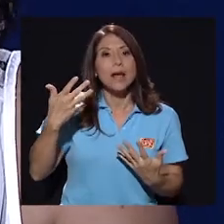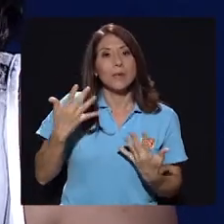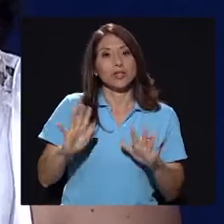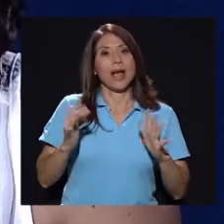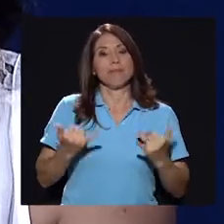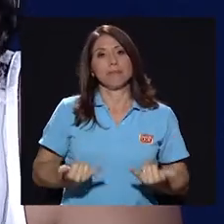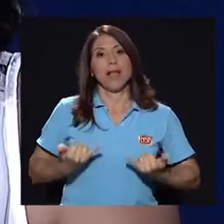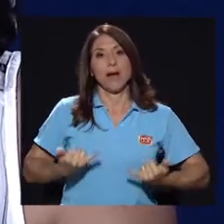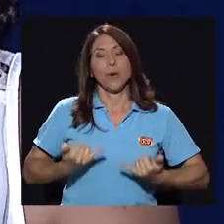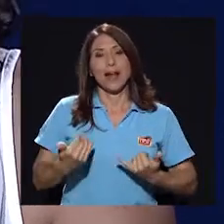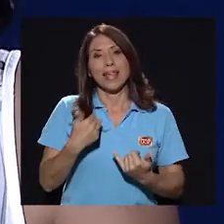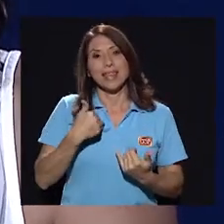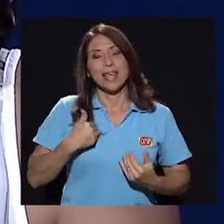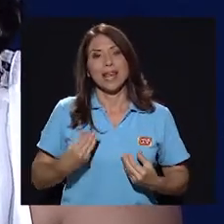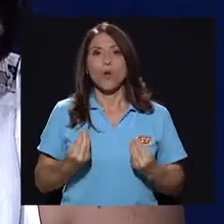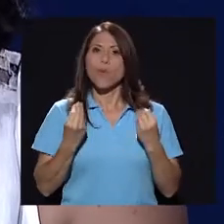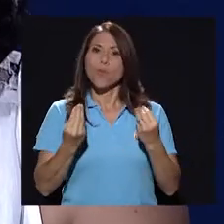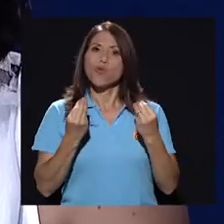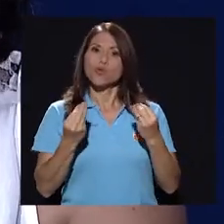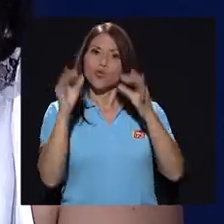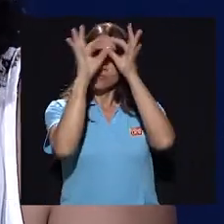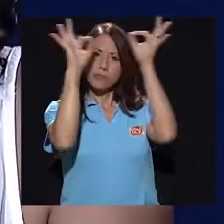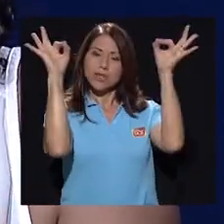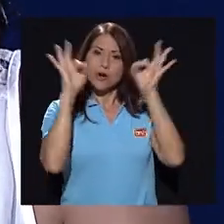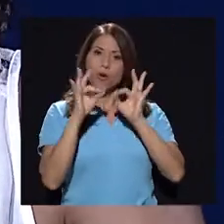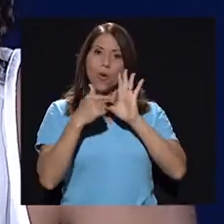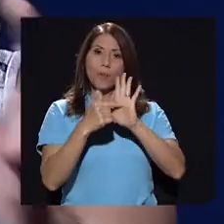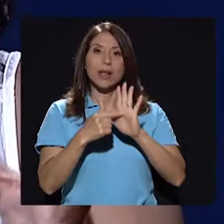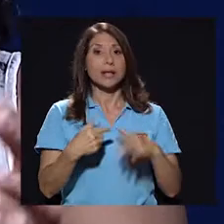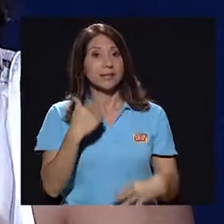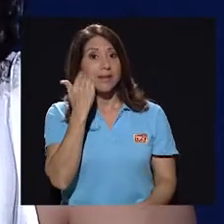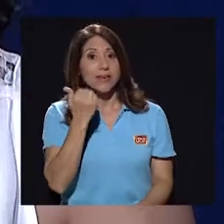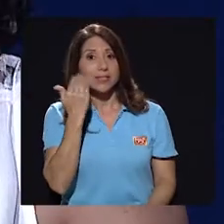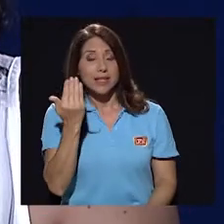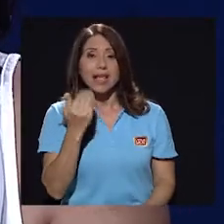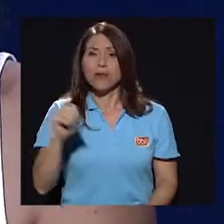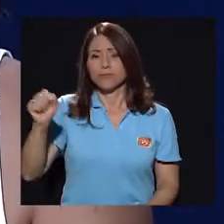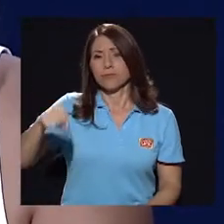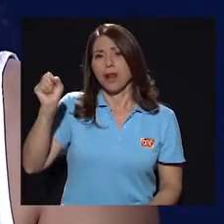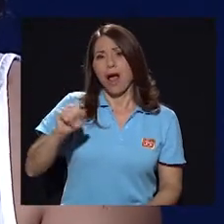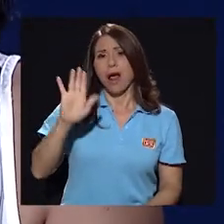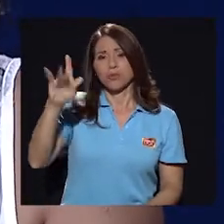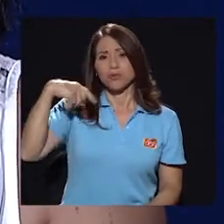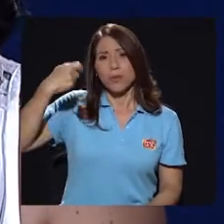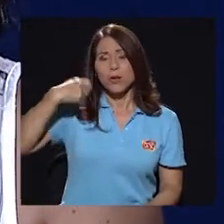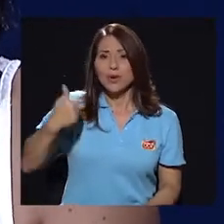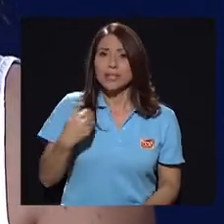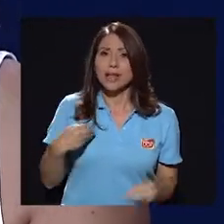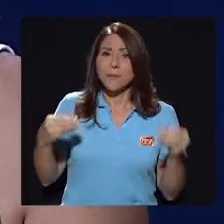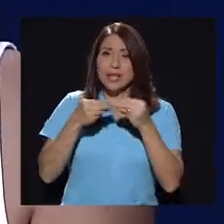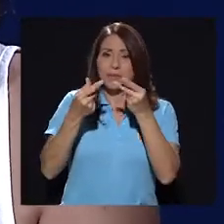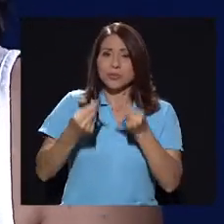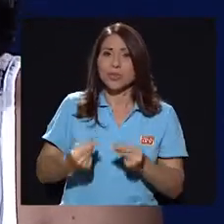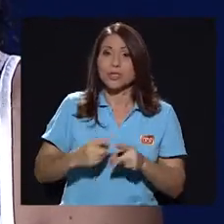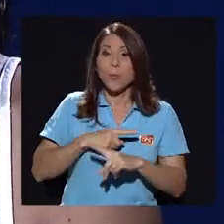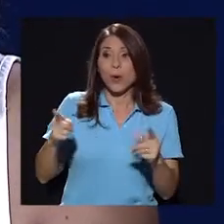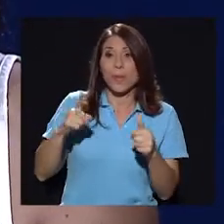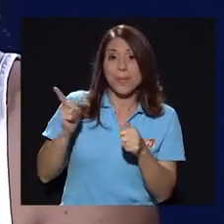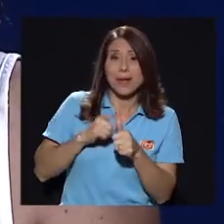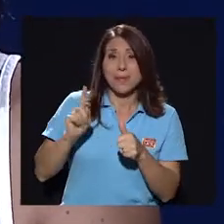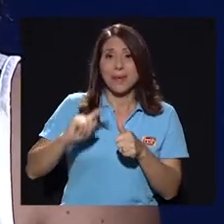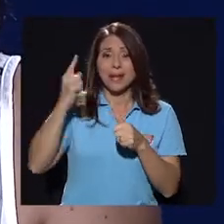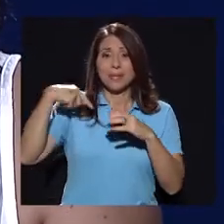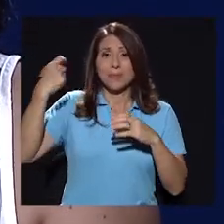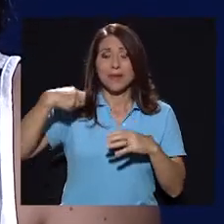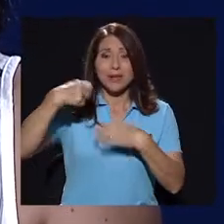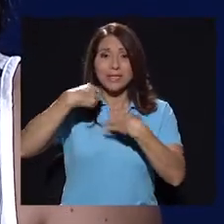ya ahora que, ¿verdad? Que tiene como mucho renombre y así, pues. Se le facilita. Claro, ya sus películas tienen más presupuesto. Pero las primeras que